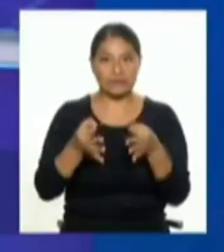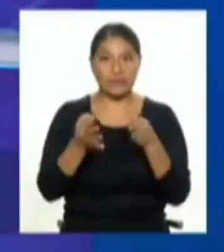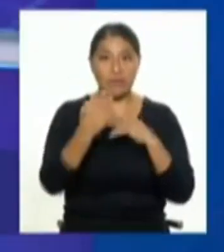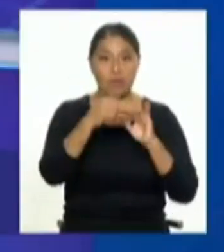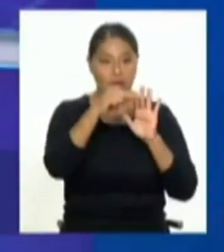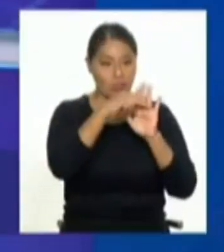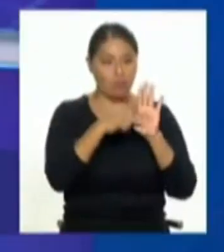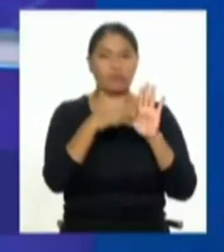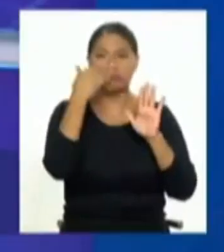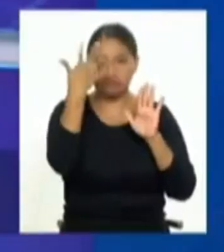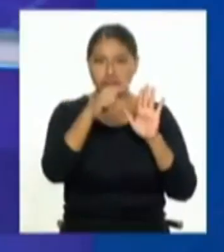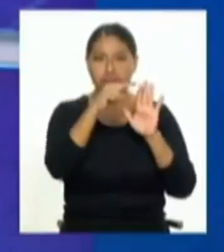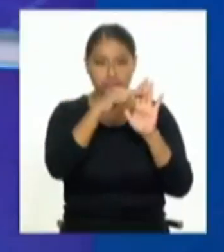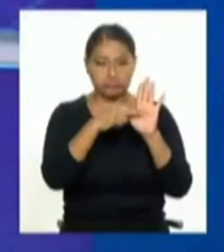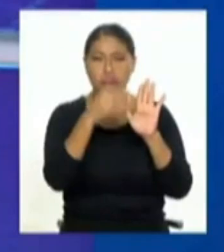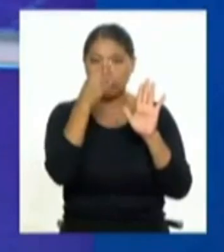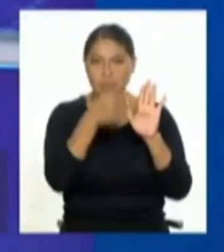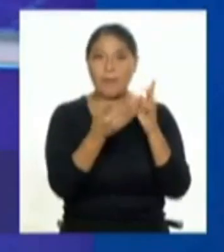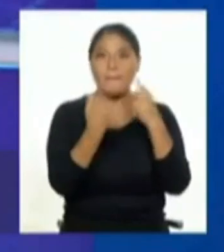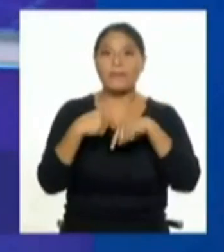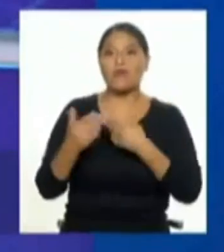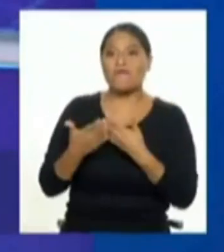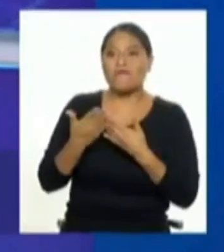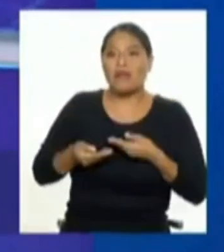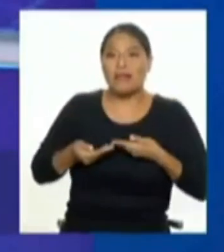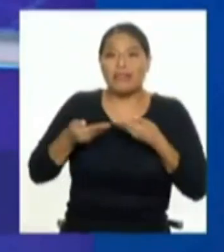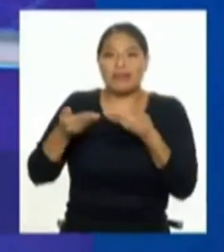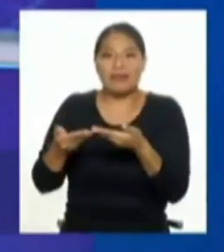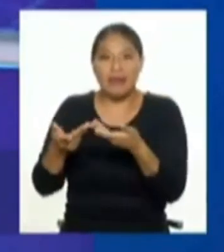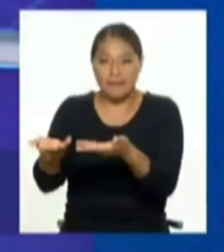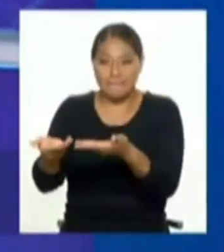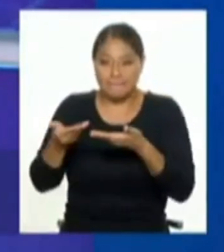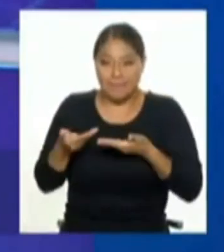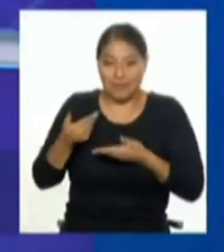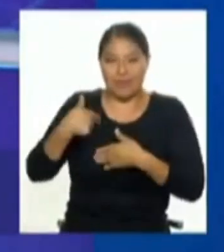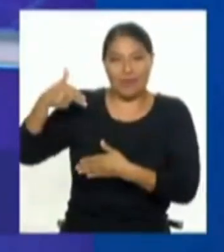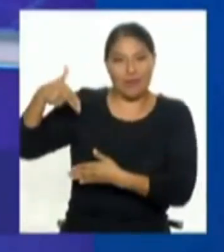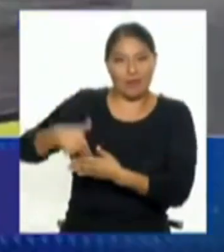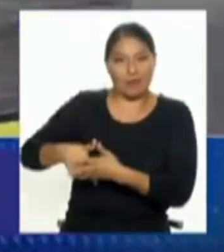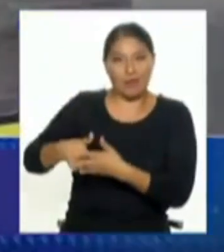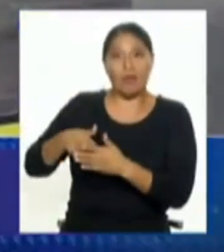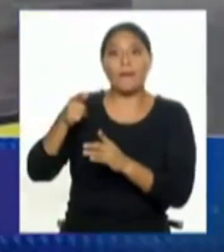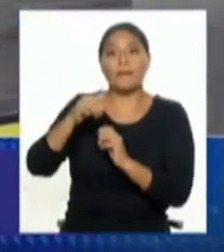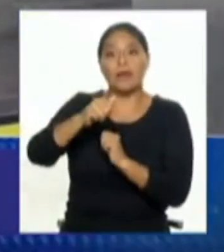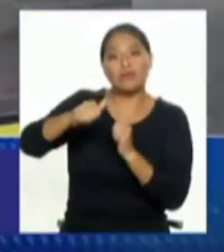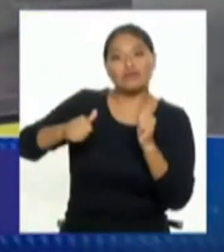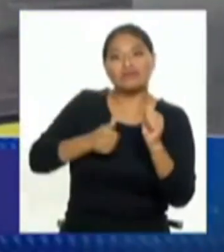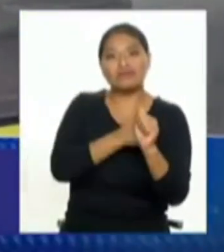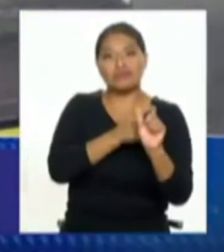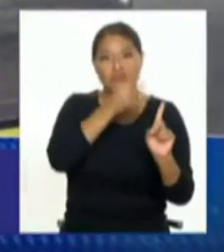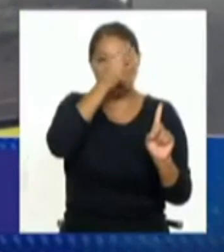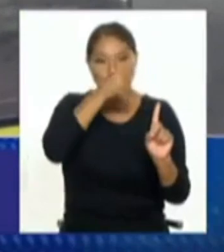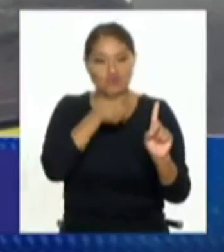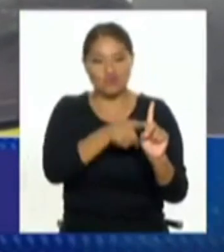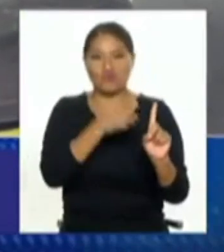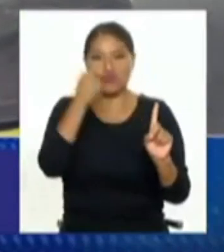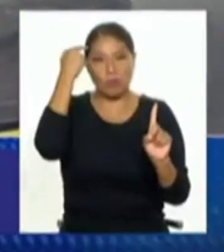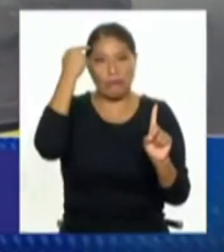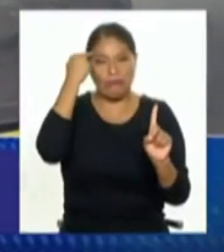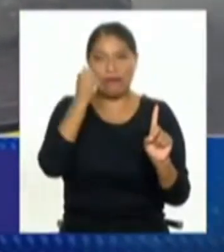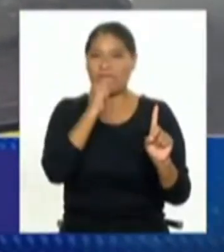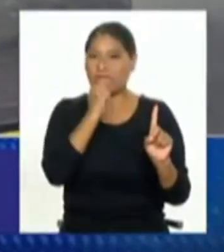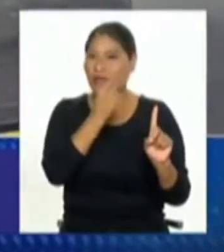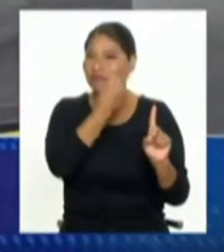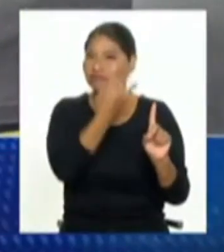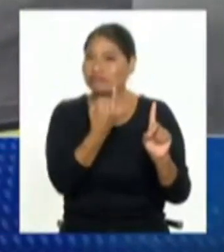O sea, si realmente un arma se la entregaras a aquellas personas que están psicológicamente equilibradas, que no tienen ningún problema